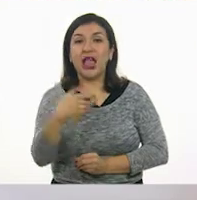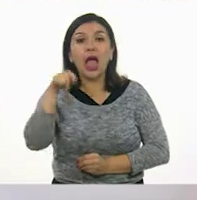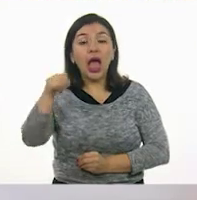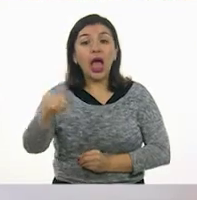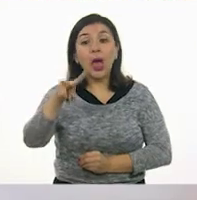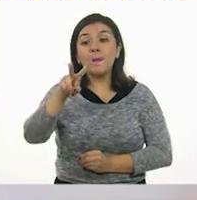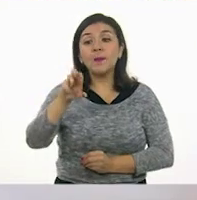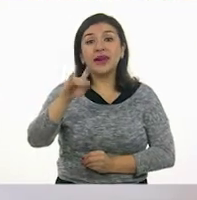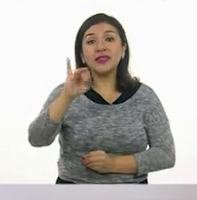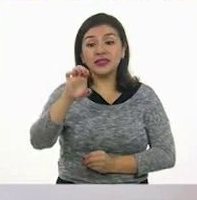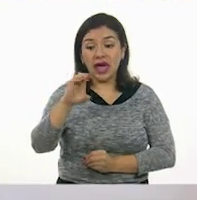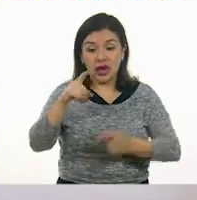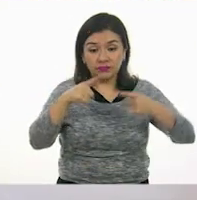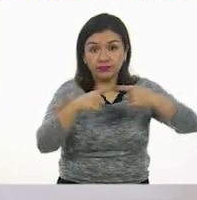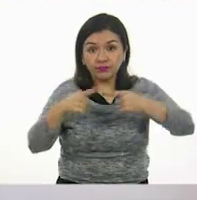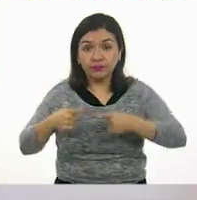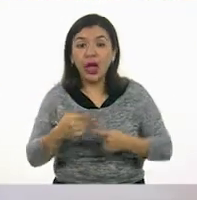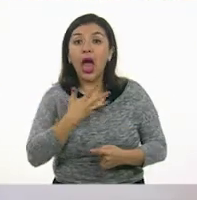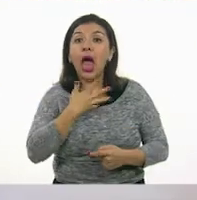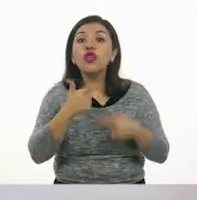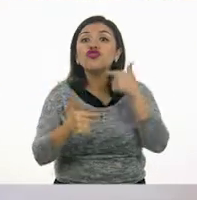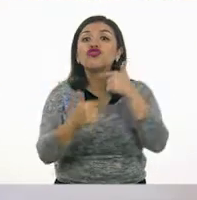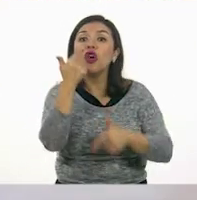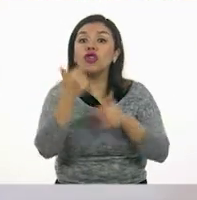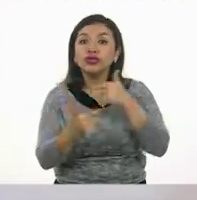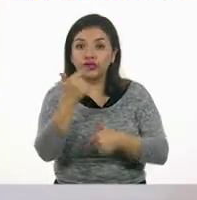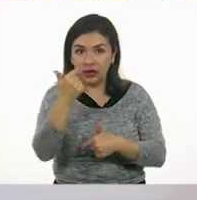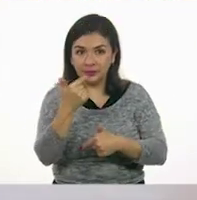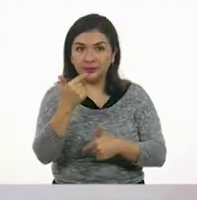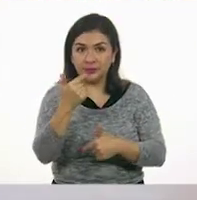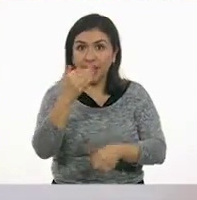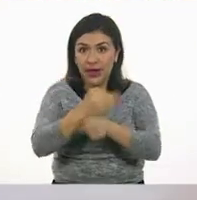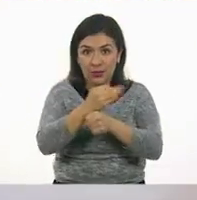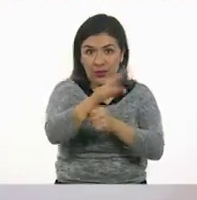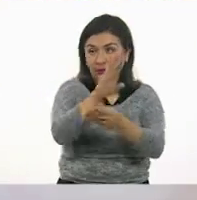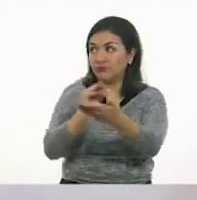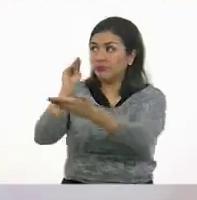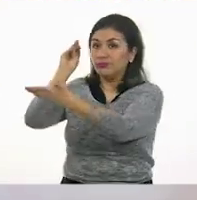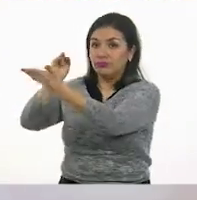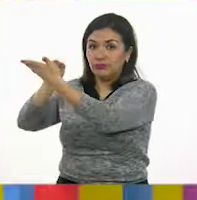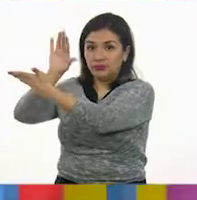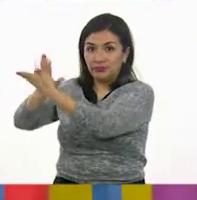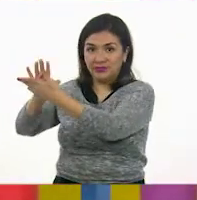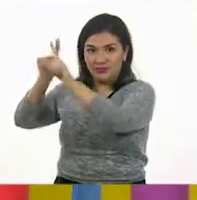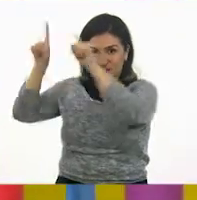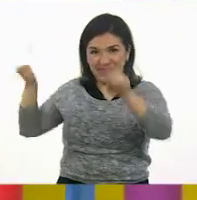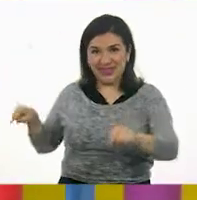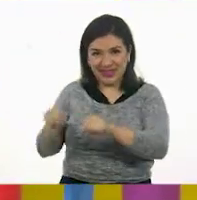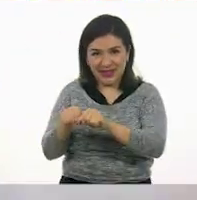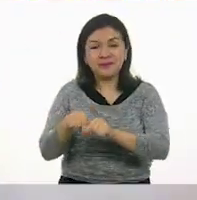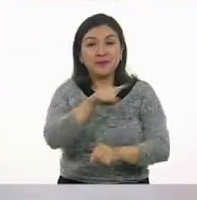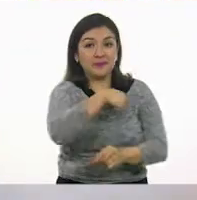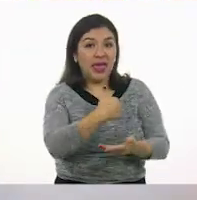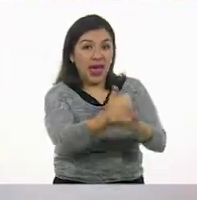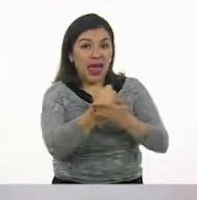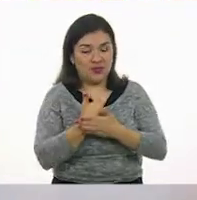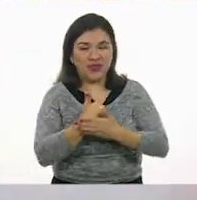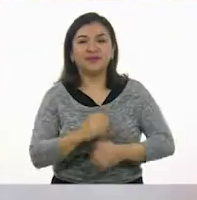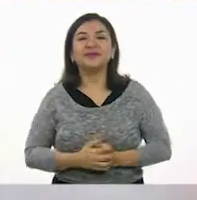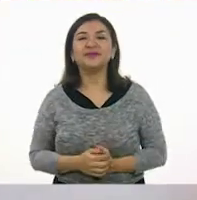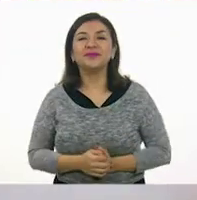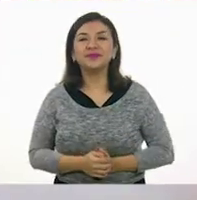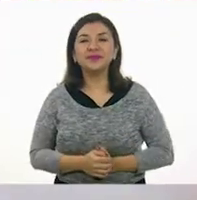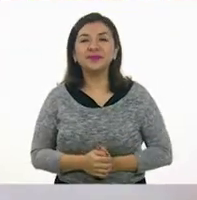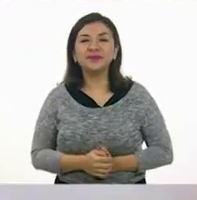¿cuántos vértices tiene? Tiene doce vértices. ¿Qué te parece si lo pegas en el pizarrón? Me parece muy bien. Nos va a ayudar Oscar. Tiene doce